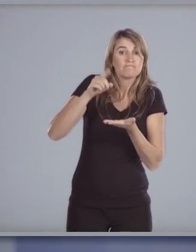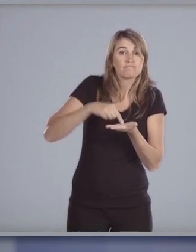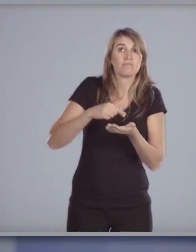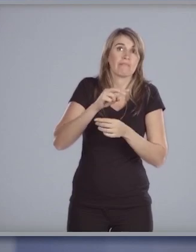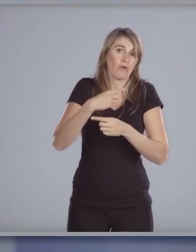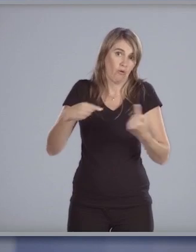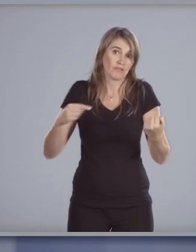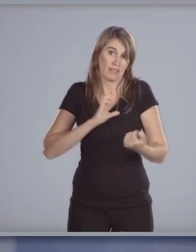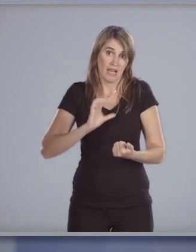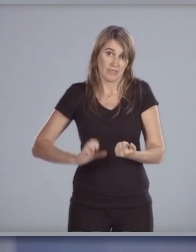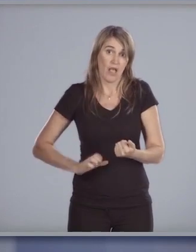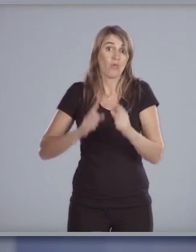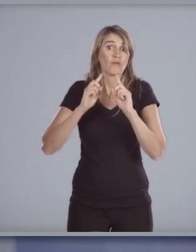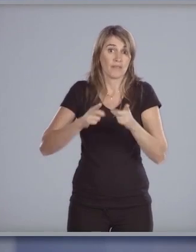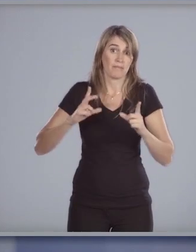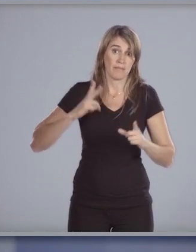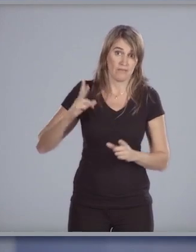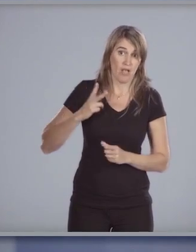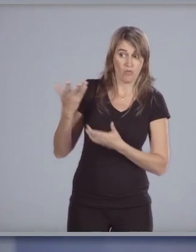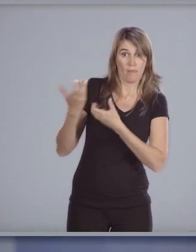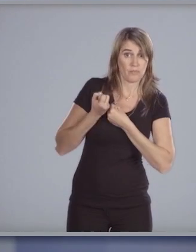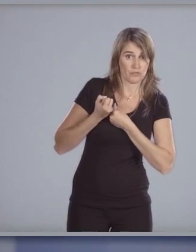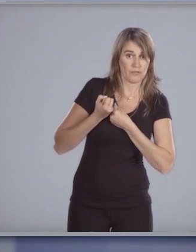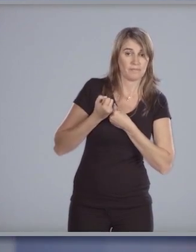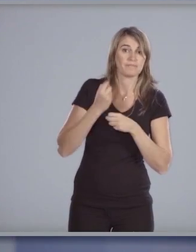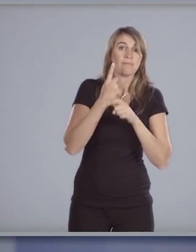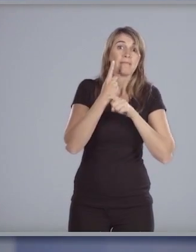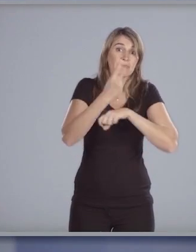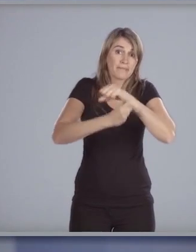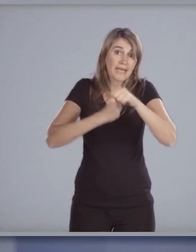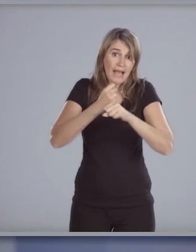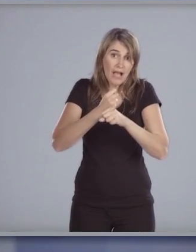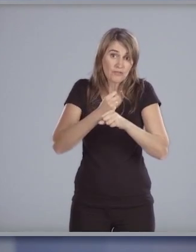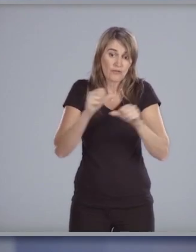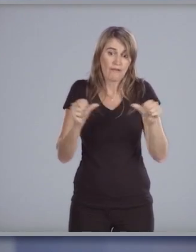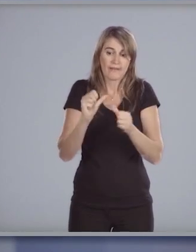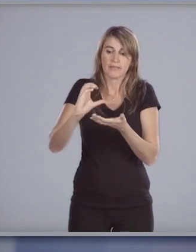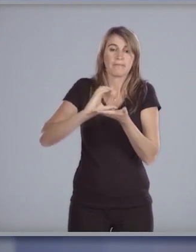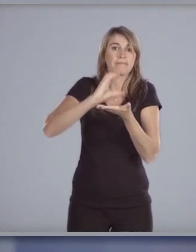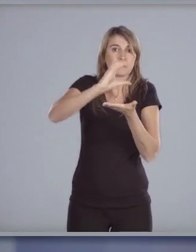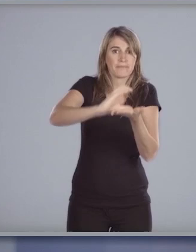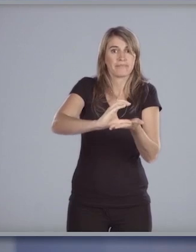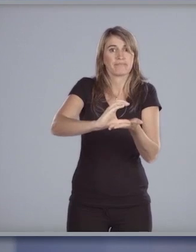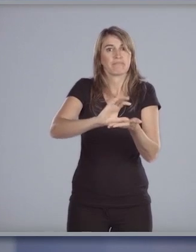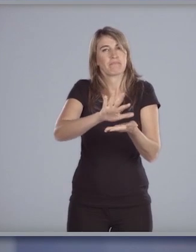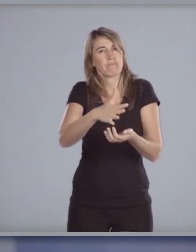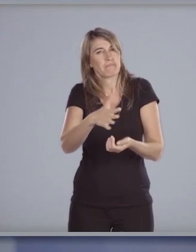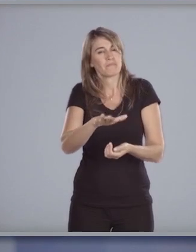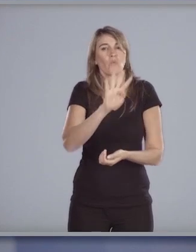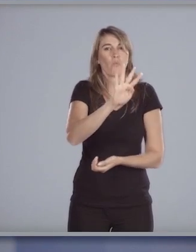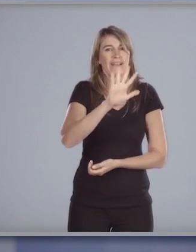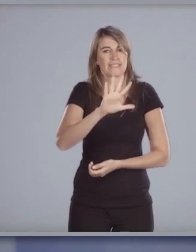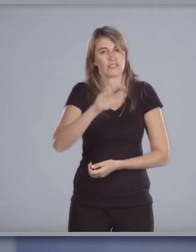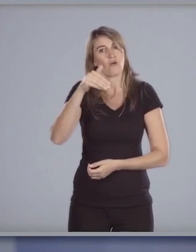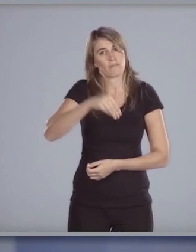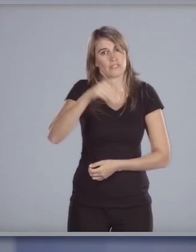recursos fiscales y con recursos privados en el primer año de su ejecución se invertirá el entorno